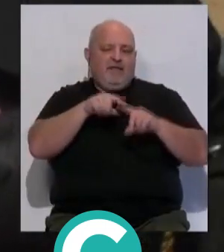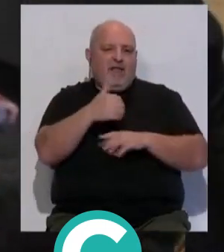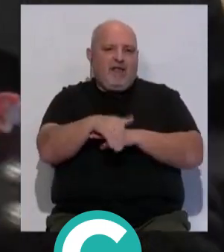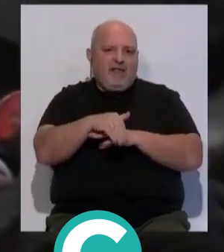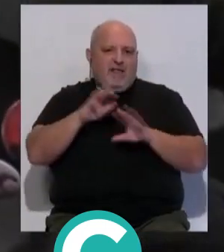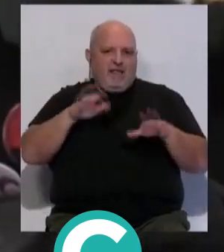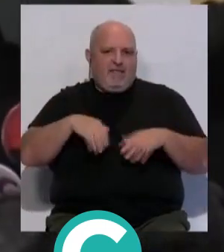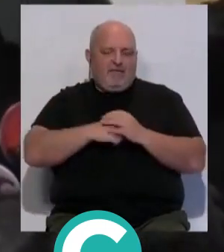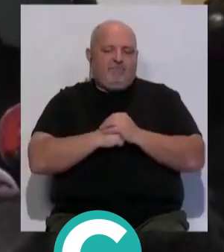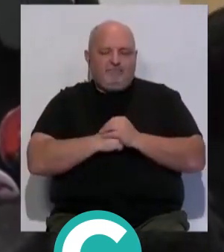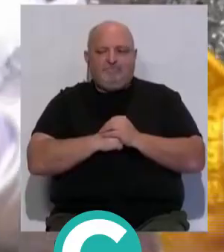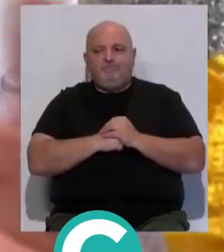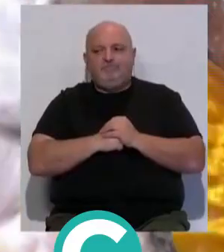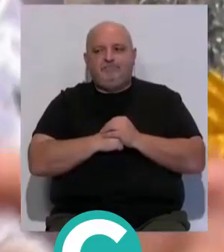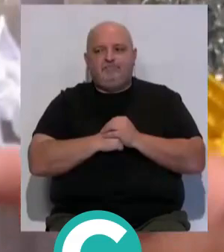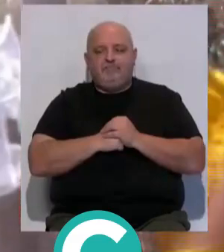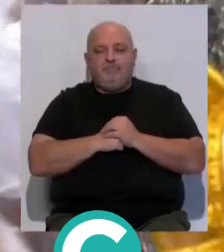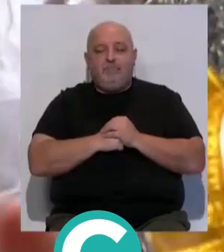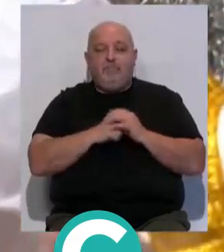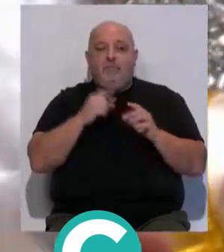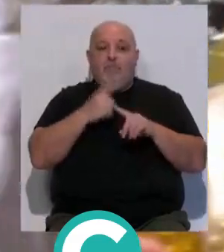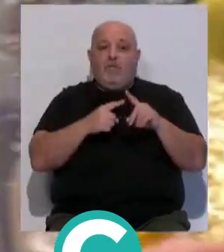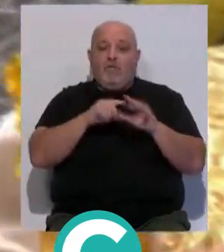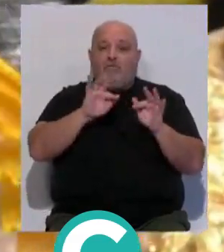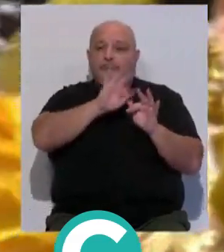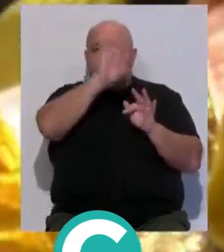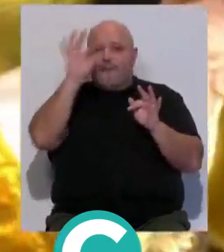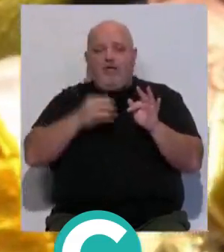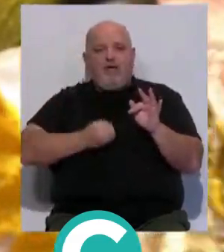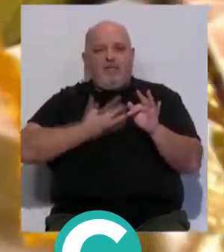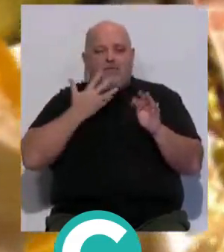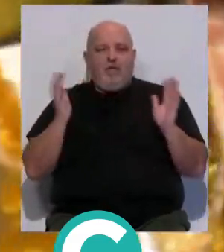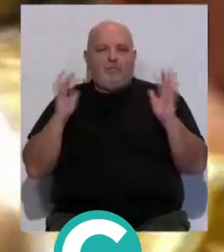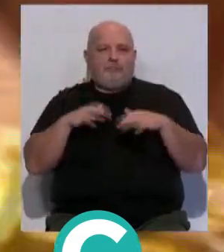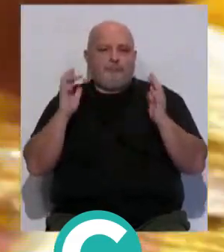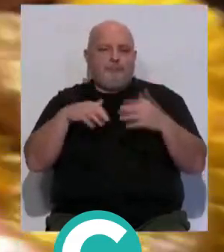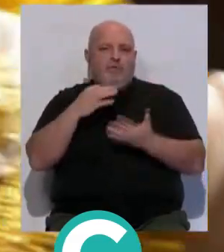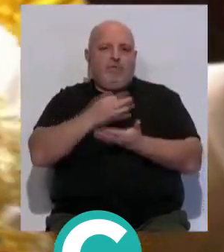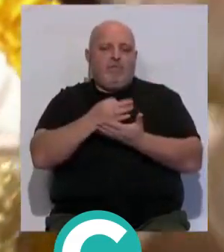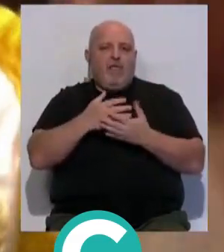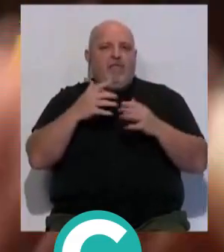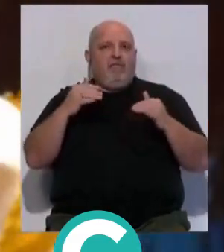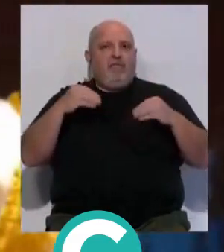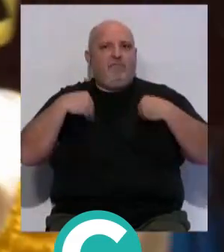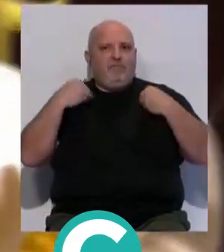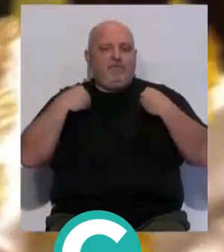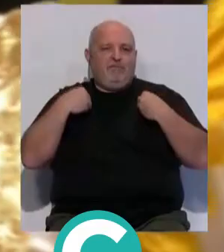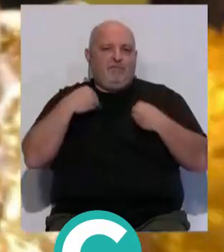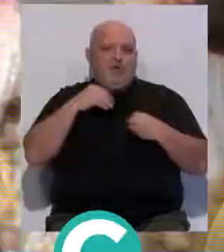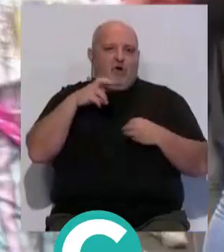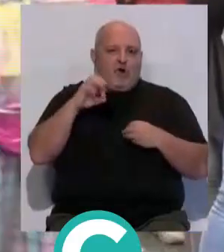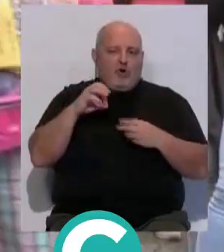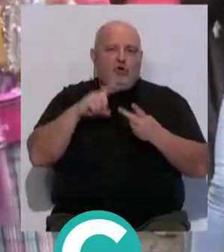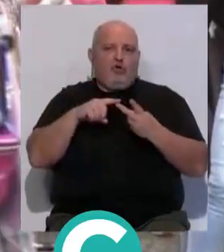la capital. Desde el mediodía un gran número de aficionados se congregaban en la ciudad para disfrutar de los carruseles de